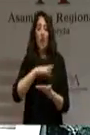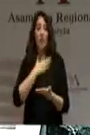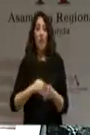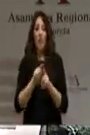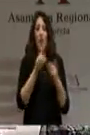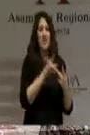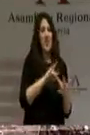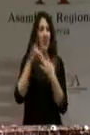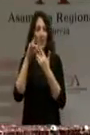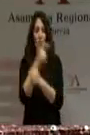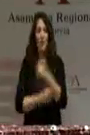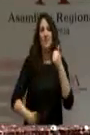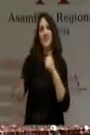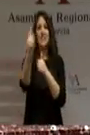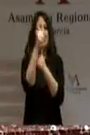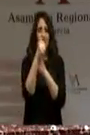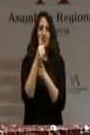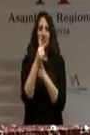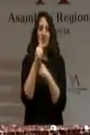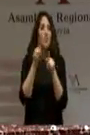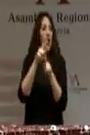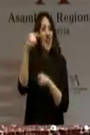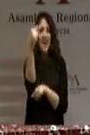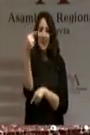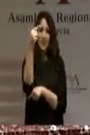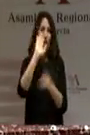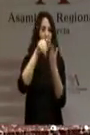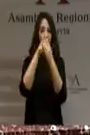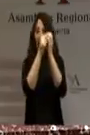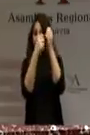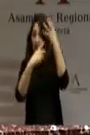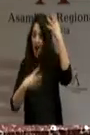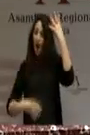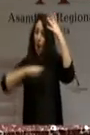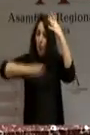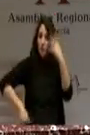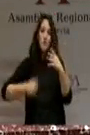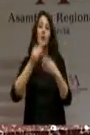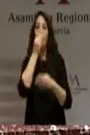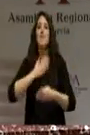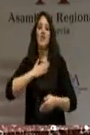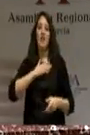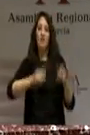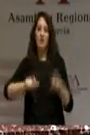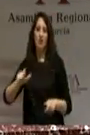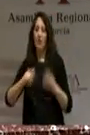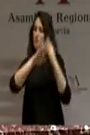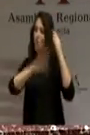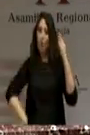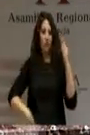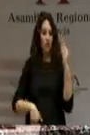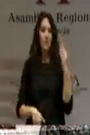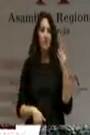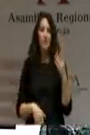indicadores negativos y a la cola de los que miden en el bienestar de las personas. Una crisis económica y